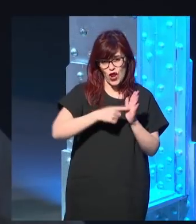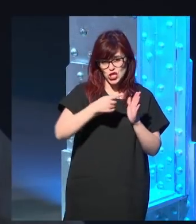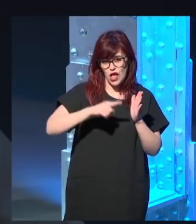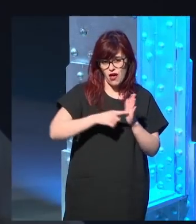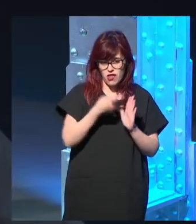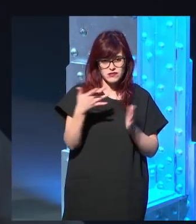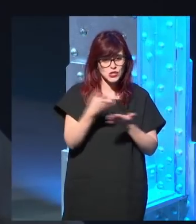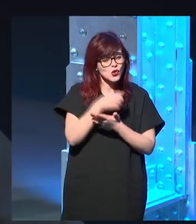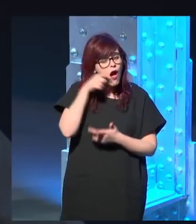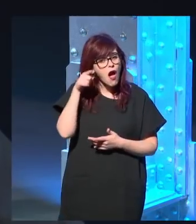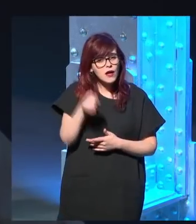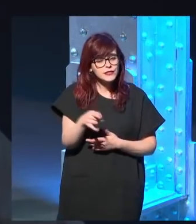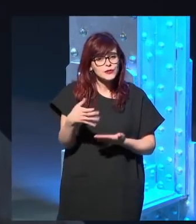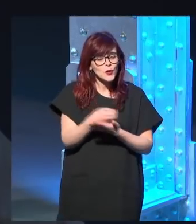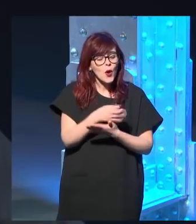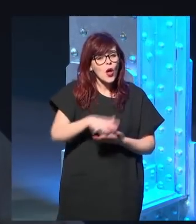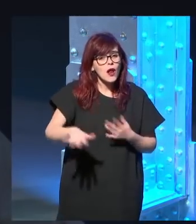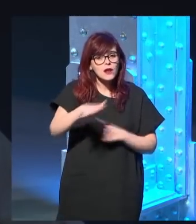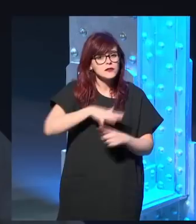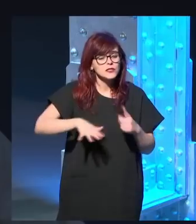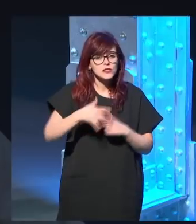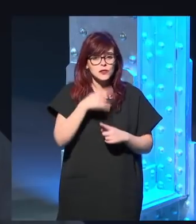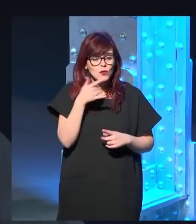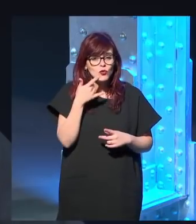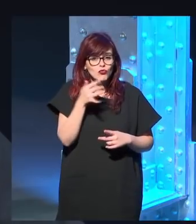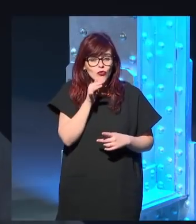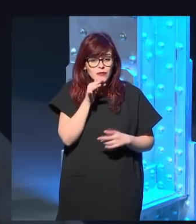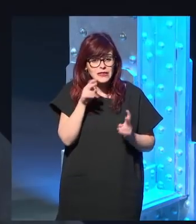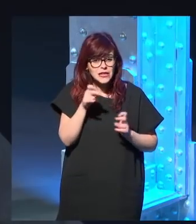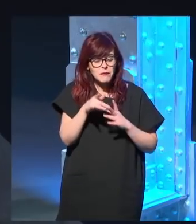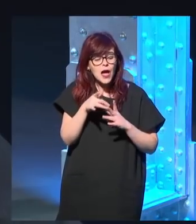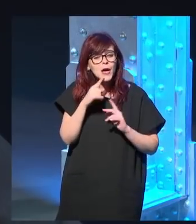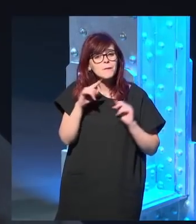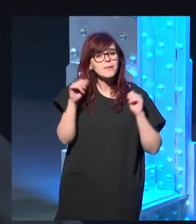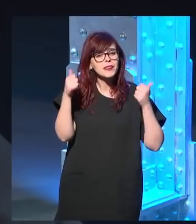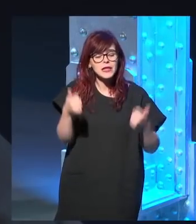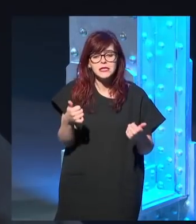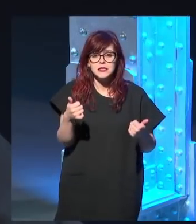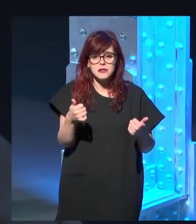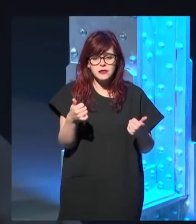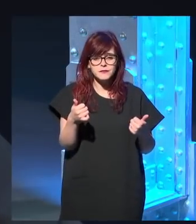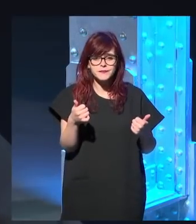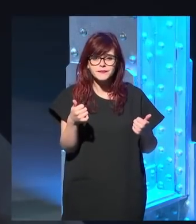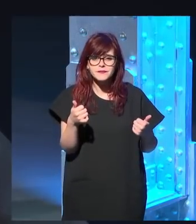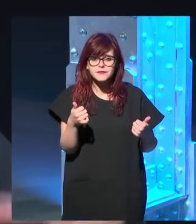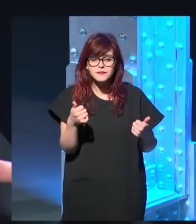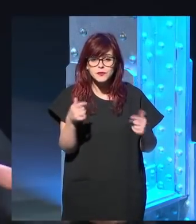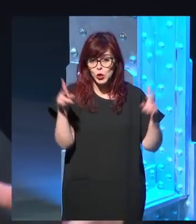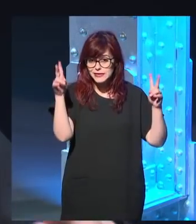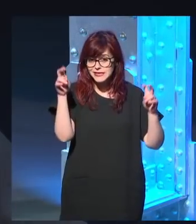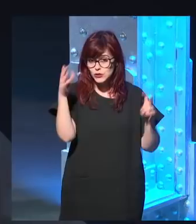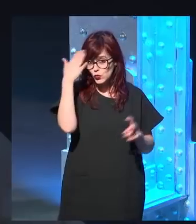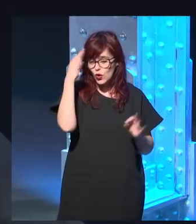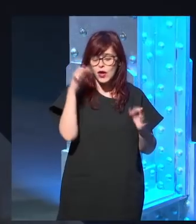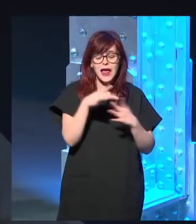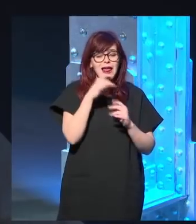me pasó di un paso más allá todavía en eso porque empecé con un título